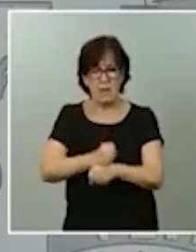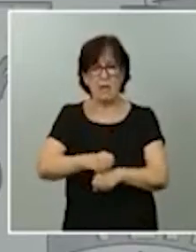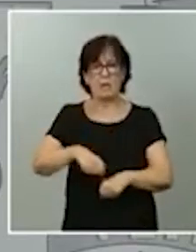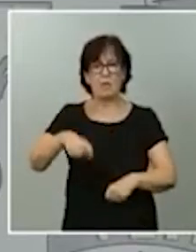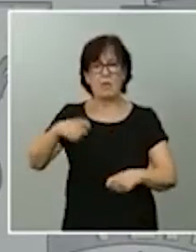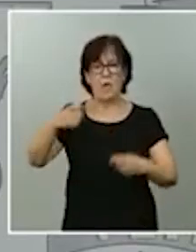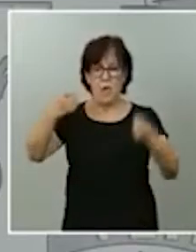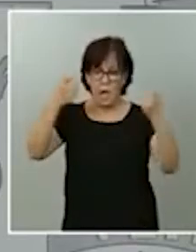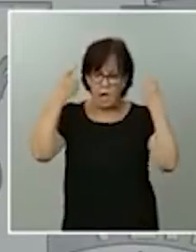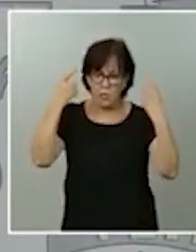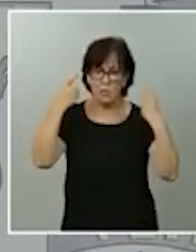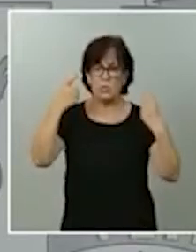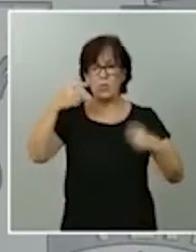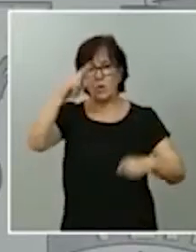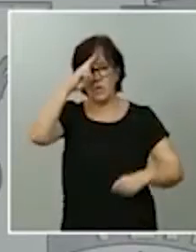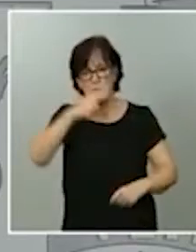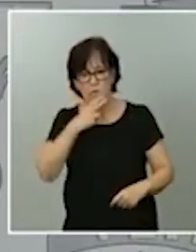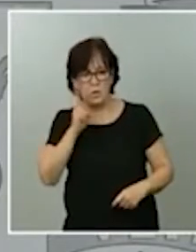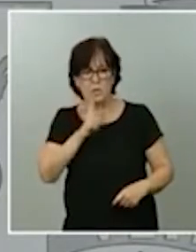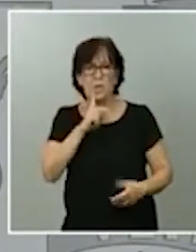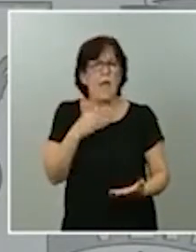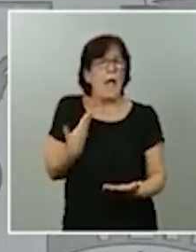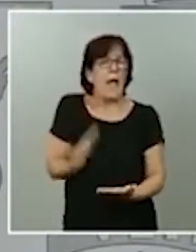madres esa garantía la tienen